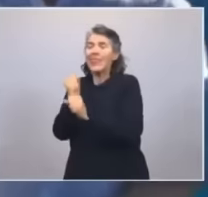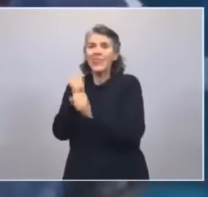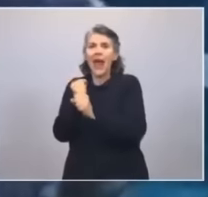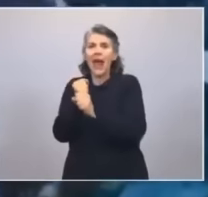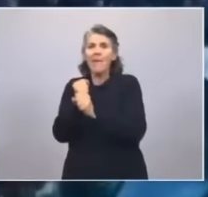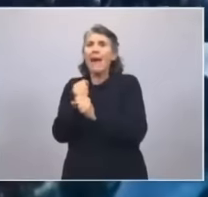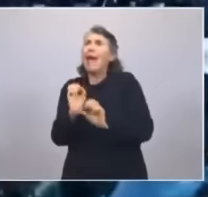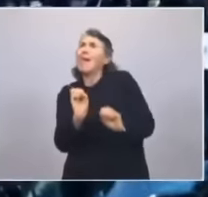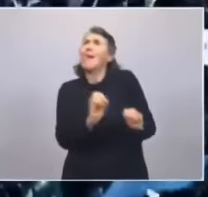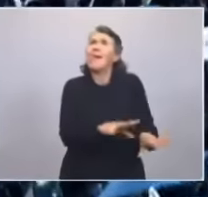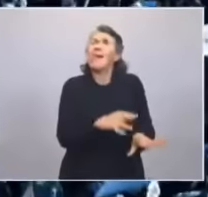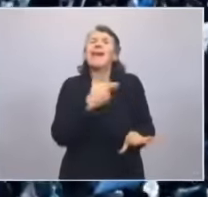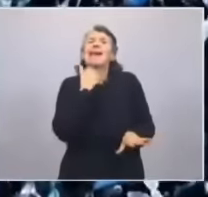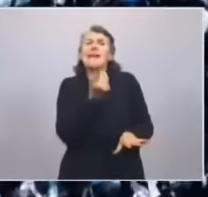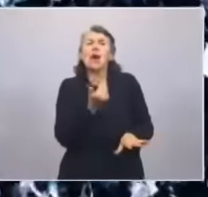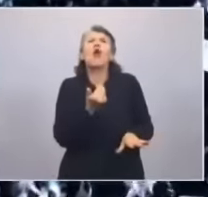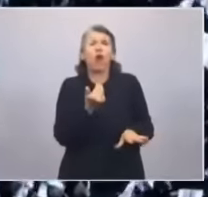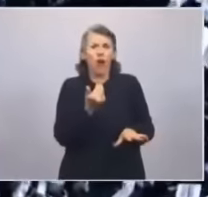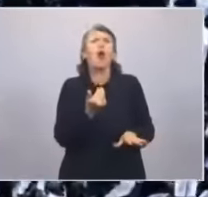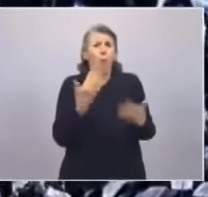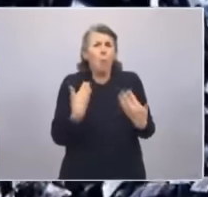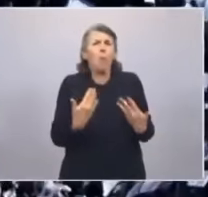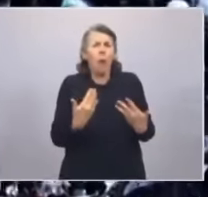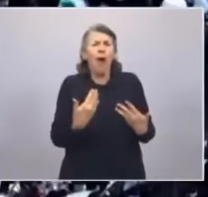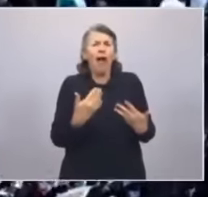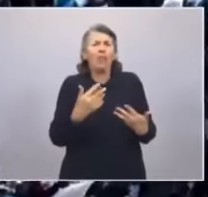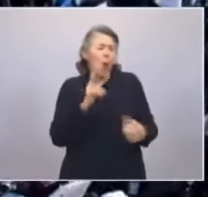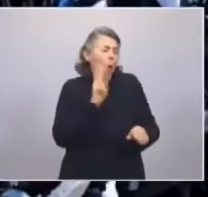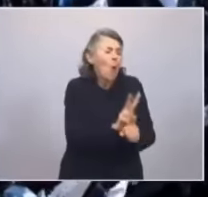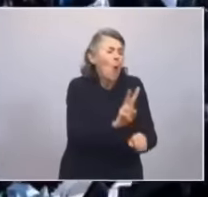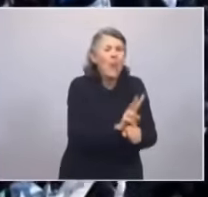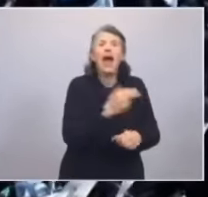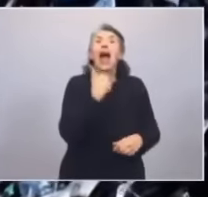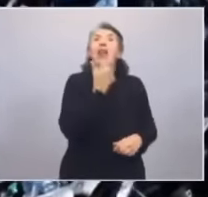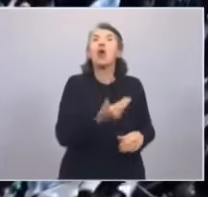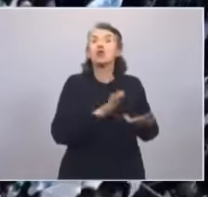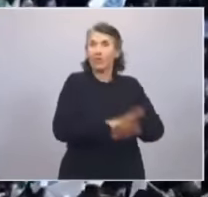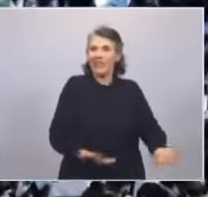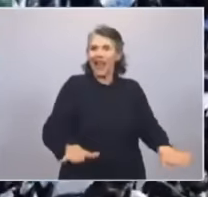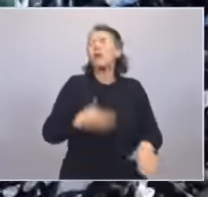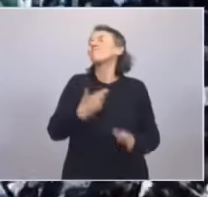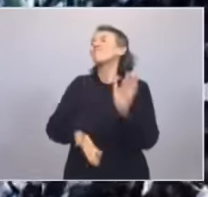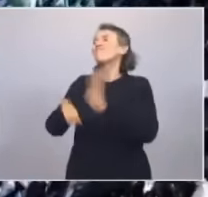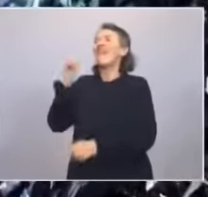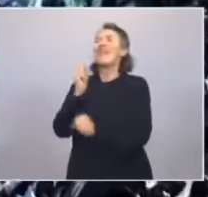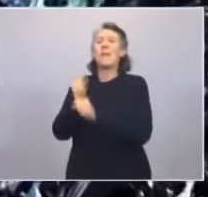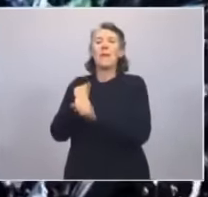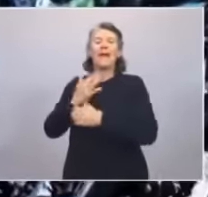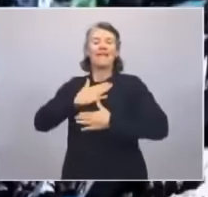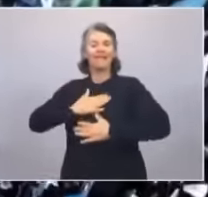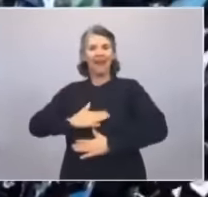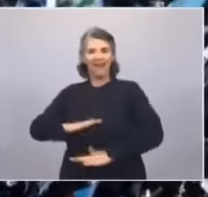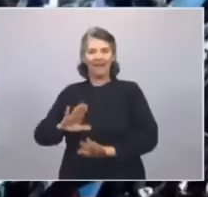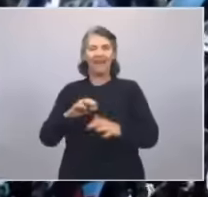tengan un lugar donde se eduque y donde le cuiden a sus hijos. que queremos además